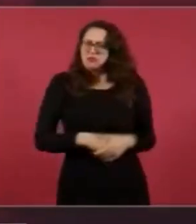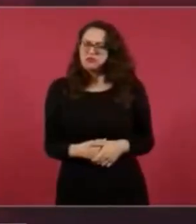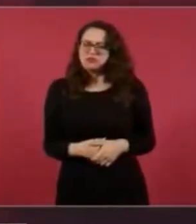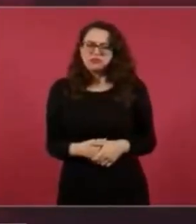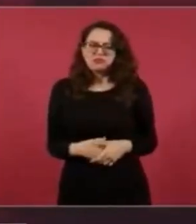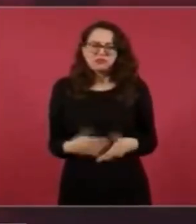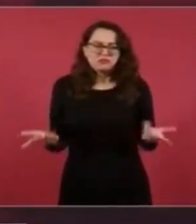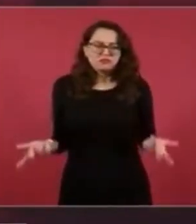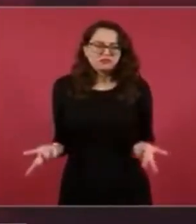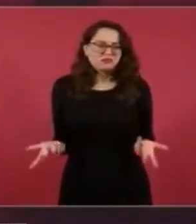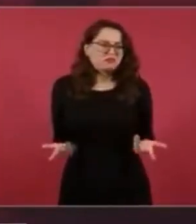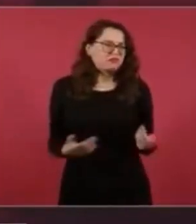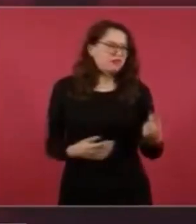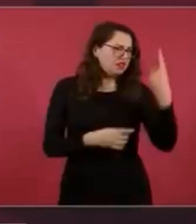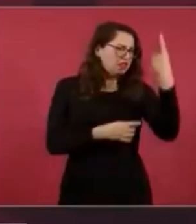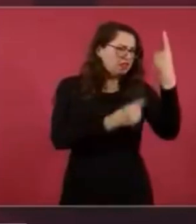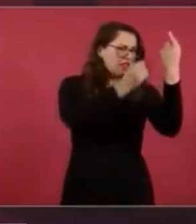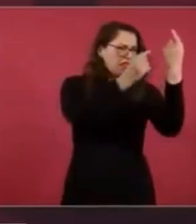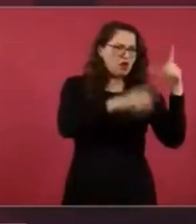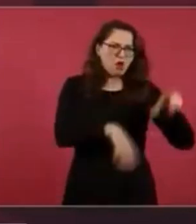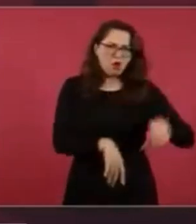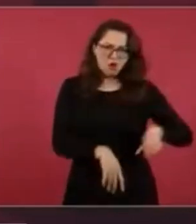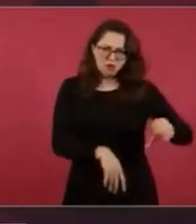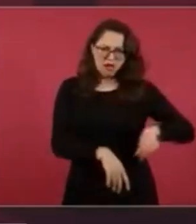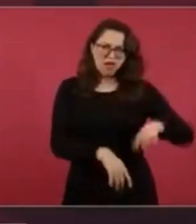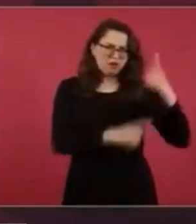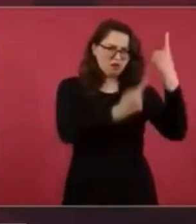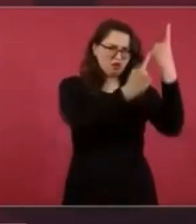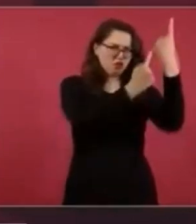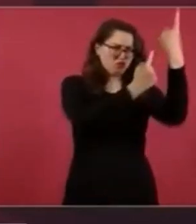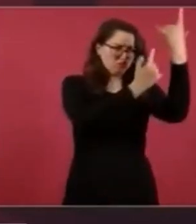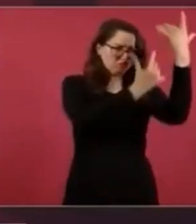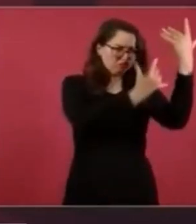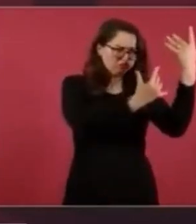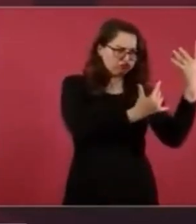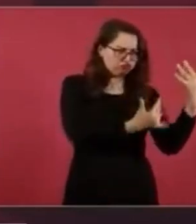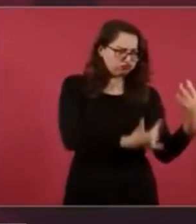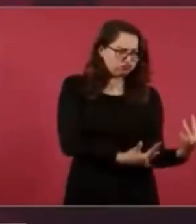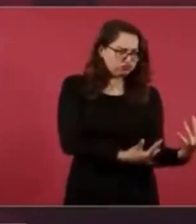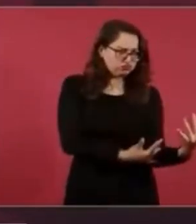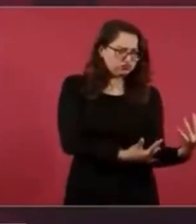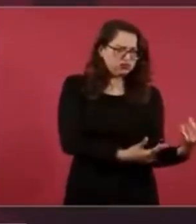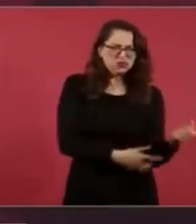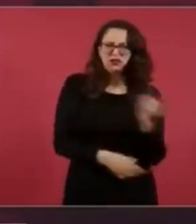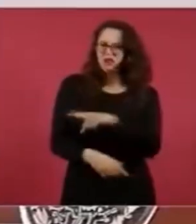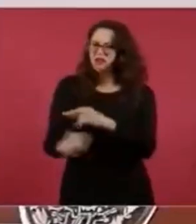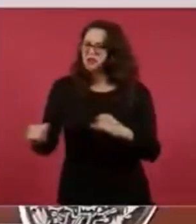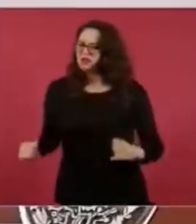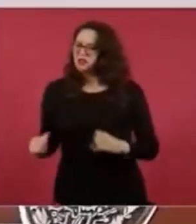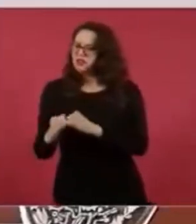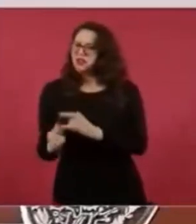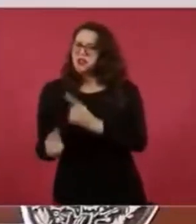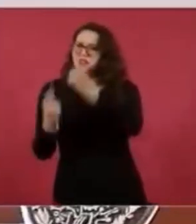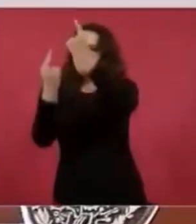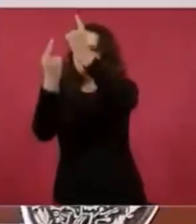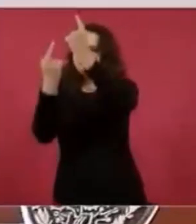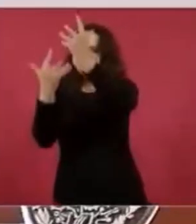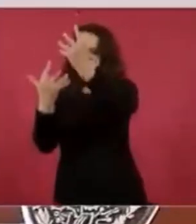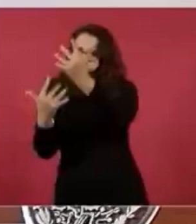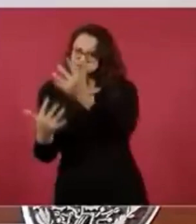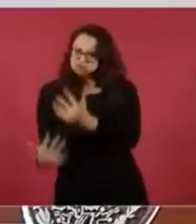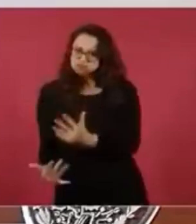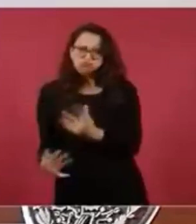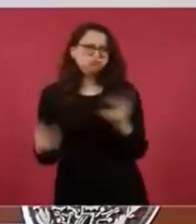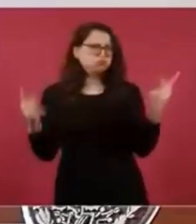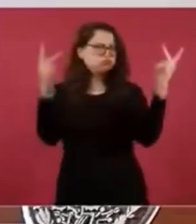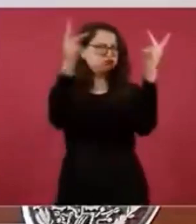Es que todo eso lo crearon cuando la idea central del gobierno